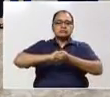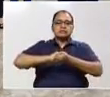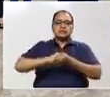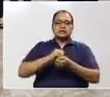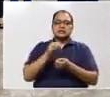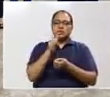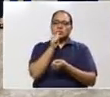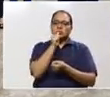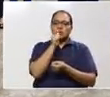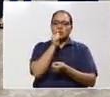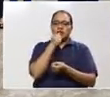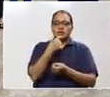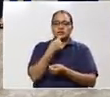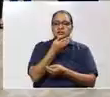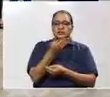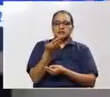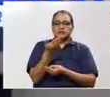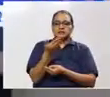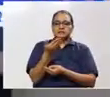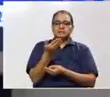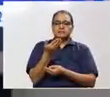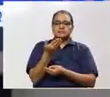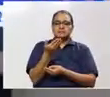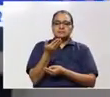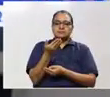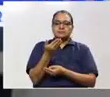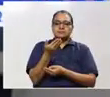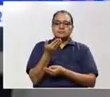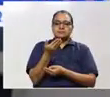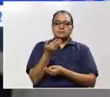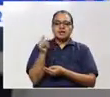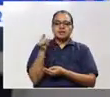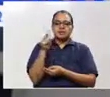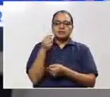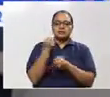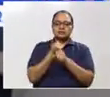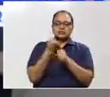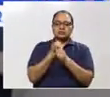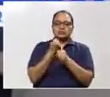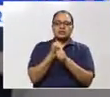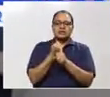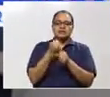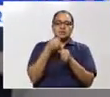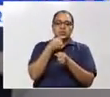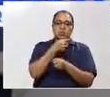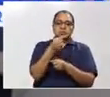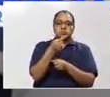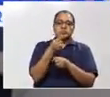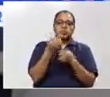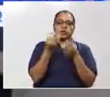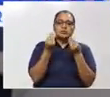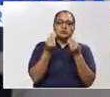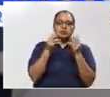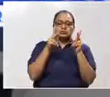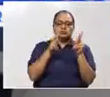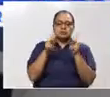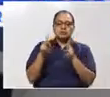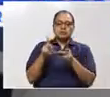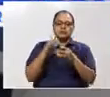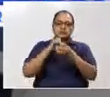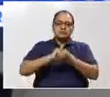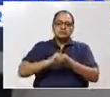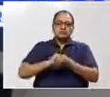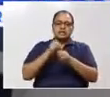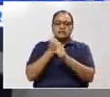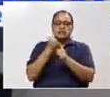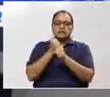privado que ha usufructuado fuertemente el sudor de los trabajadores y de muchos incentivos